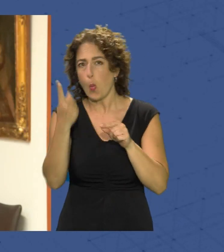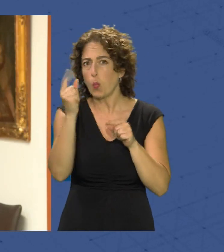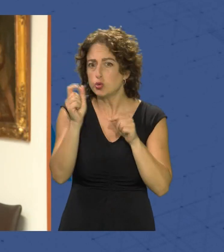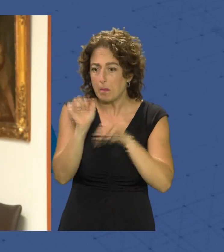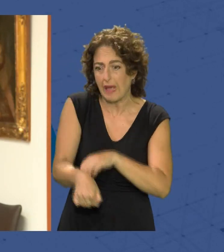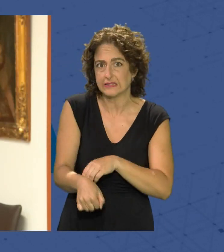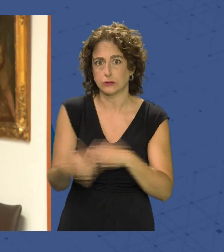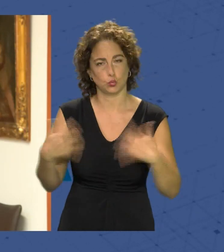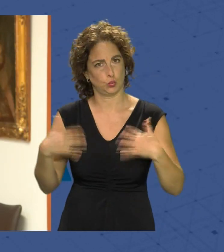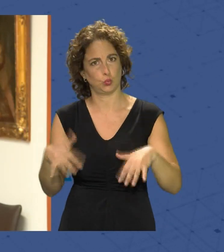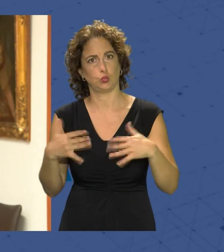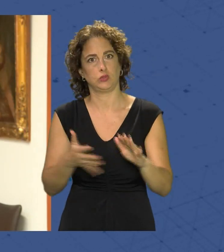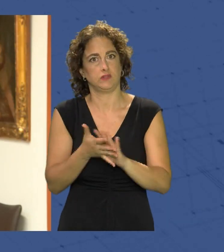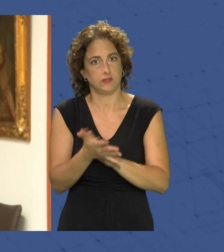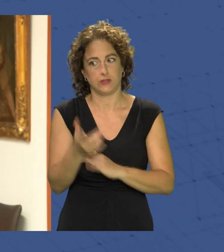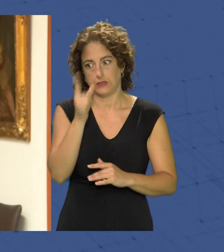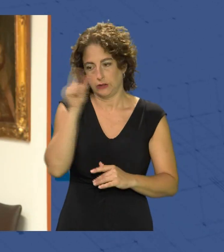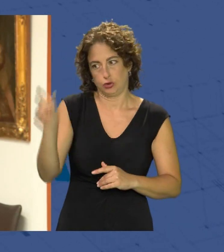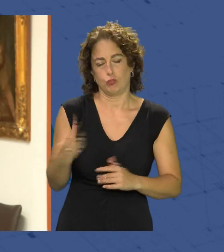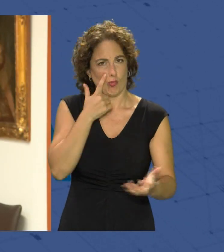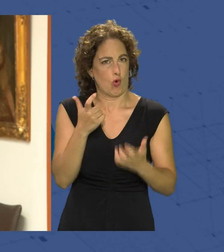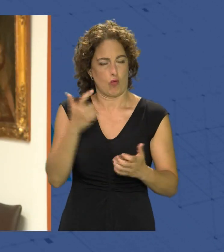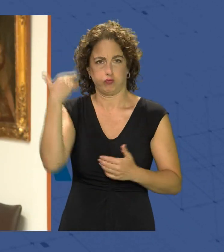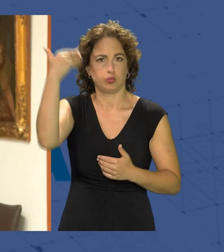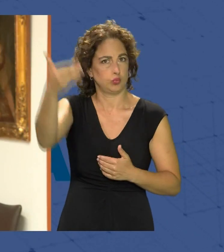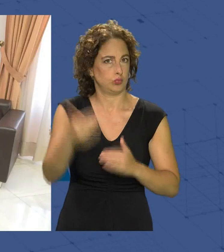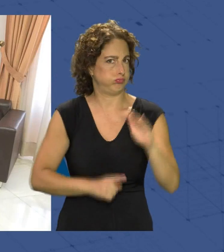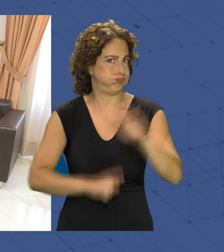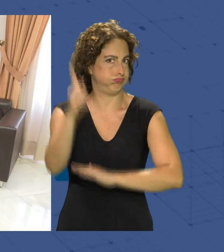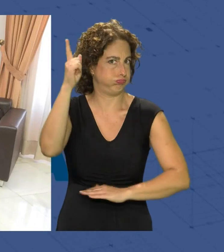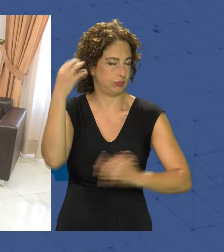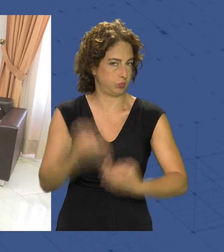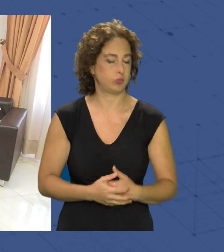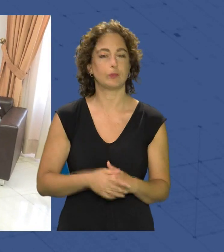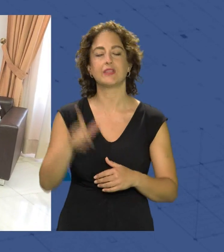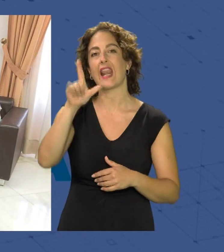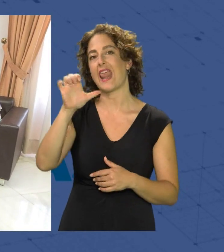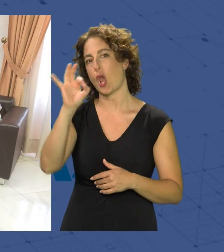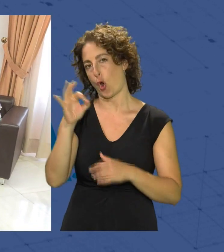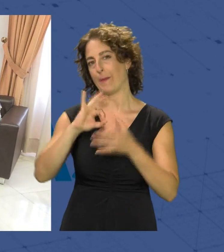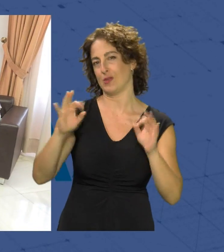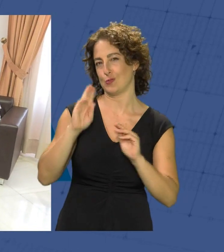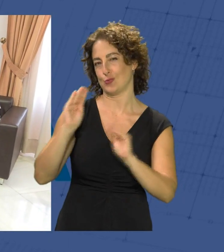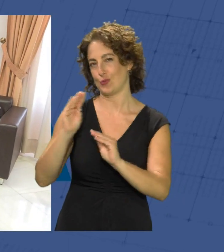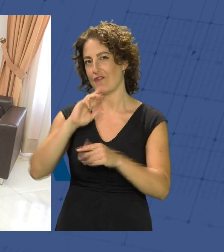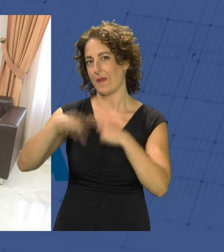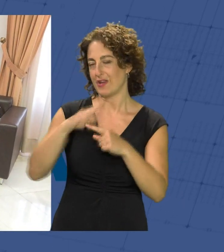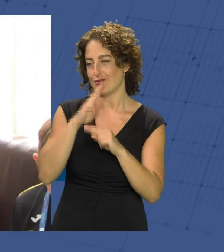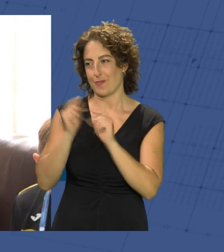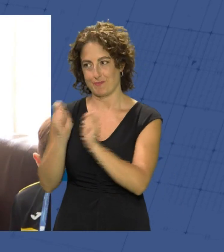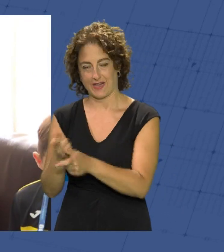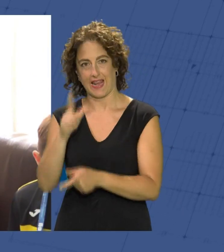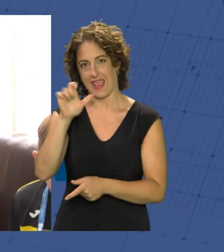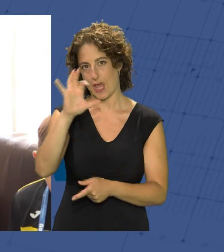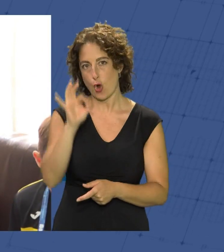es muy notorio que el niño seguramente tenga una proyección muy buena Leo como le llaman sus amigos y familiares empezó en